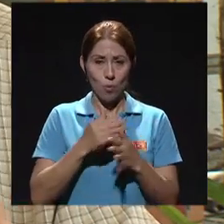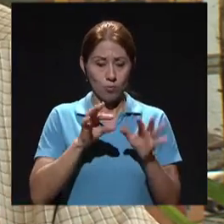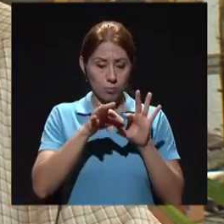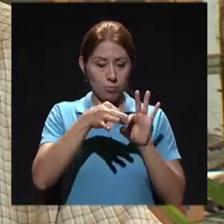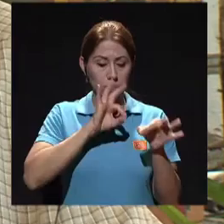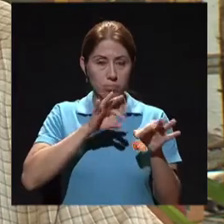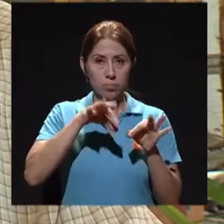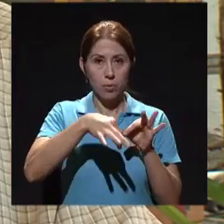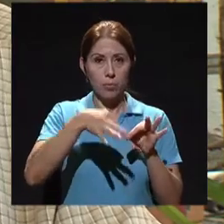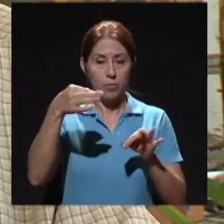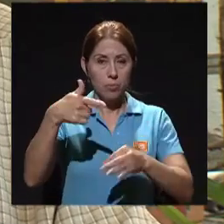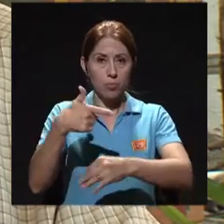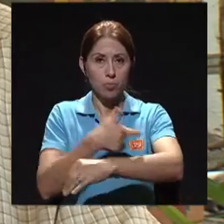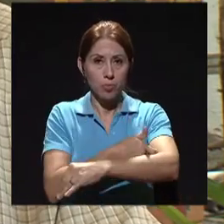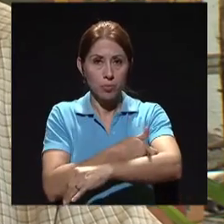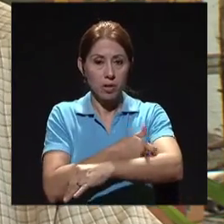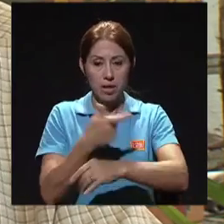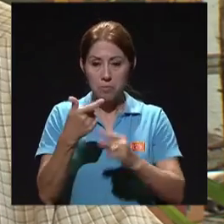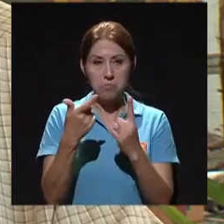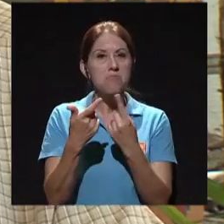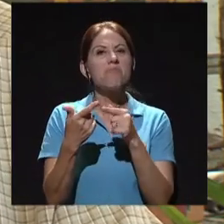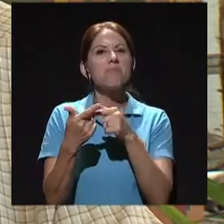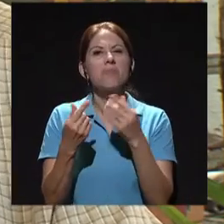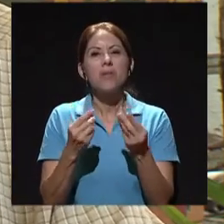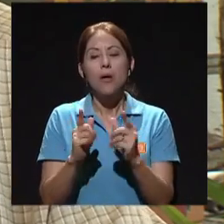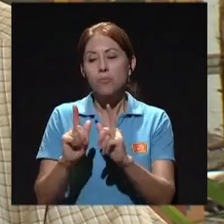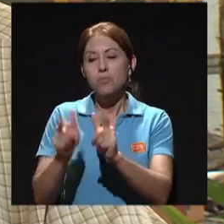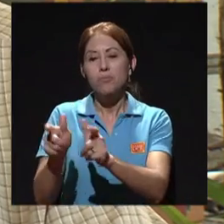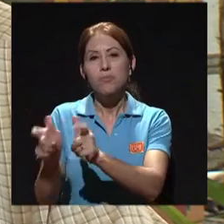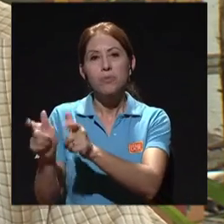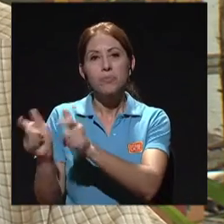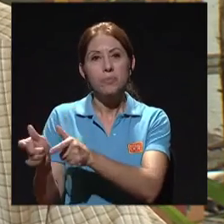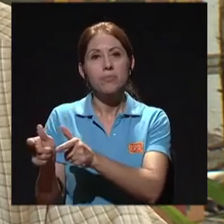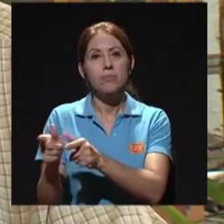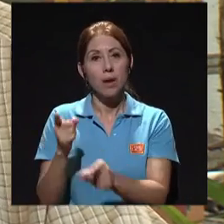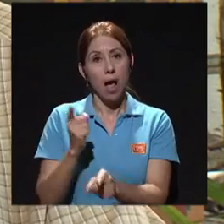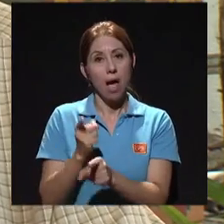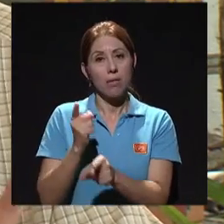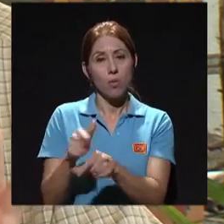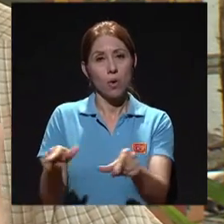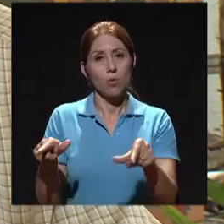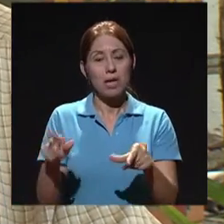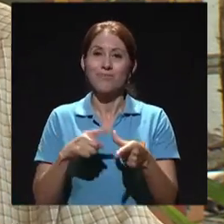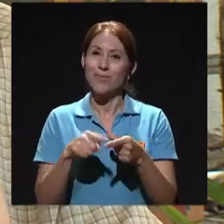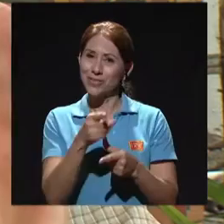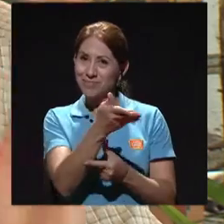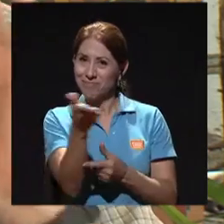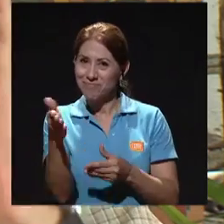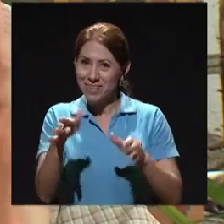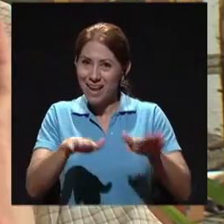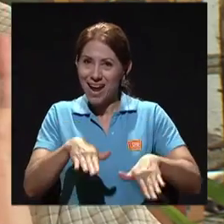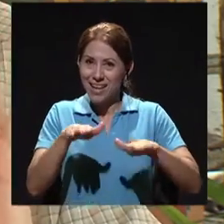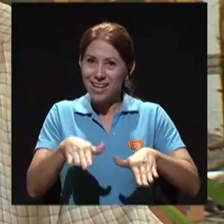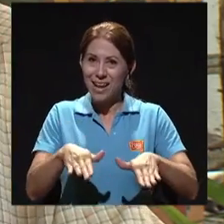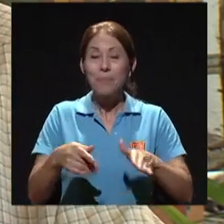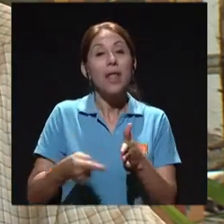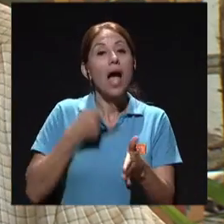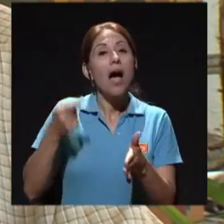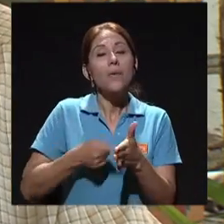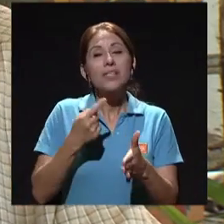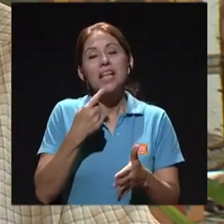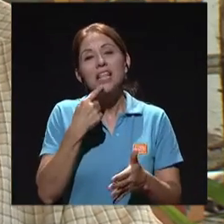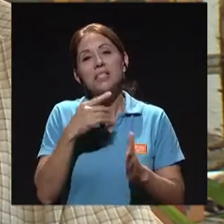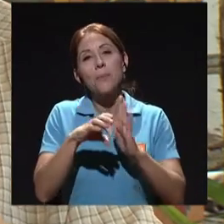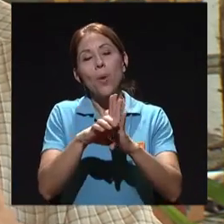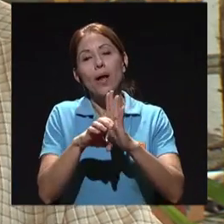empacado, se toma la muestra y se descarta, digamos, en recipientes adecuados. Así que la gente tiene que estar tranquila también, ¿verdad? Que a veces